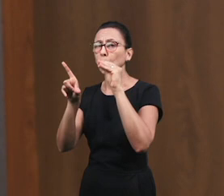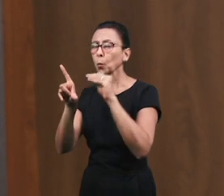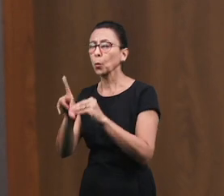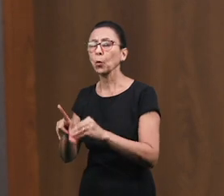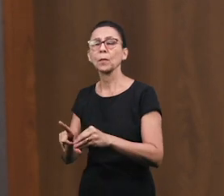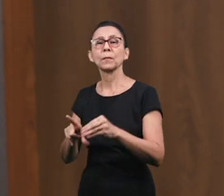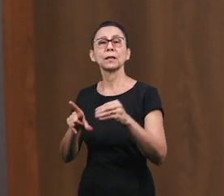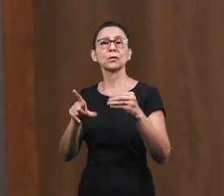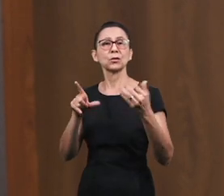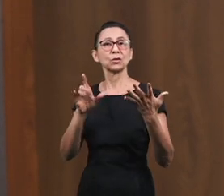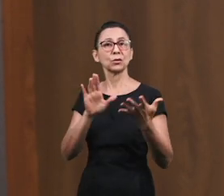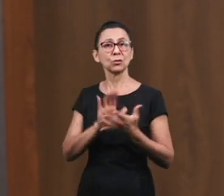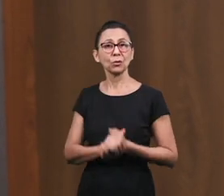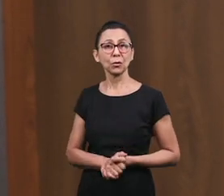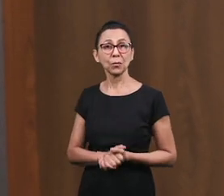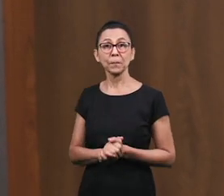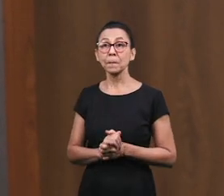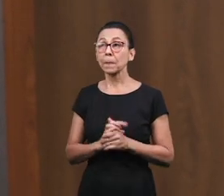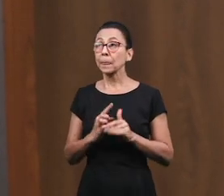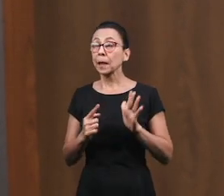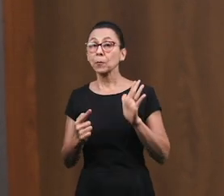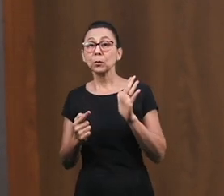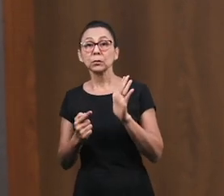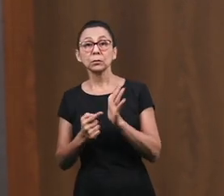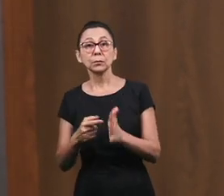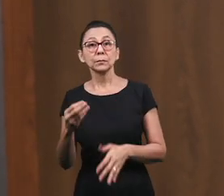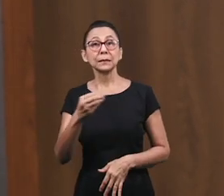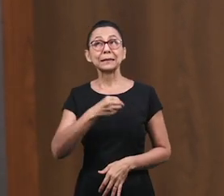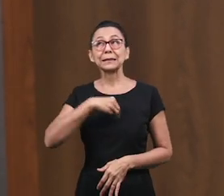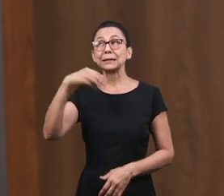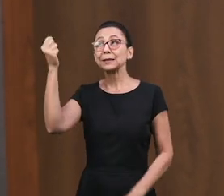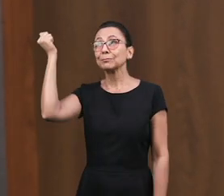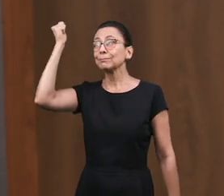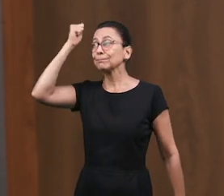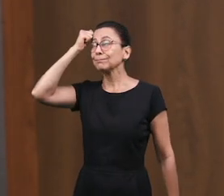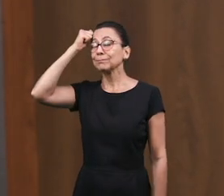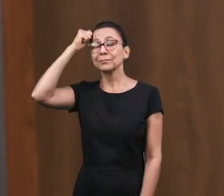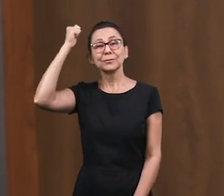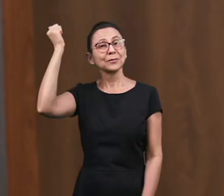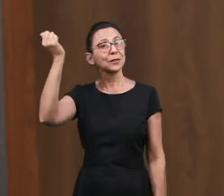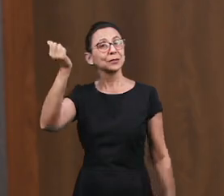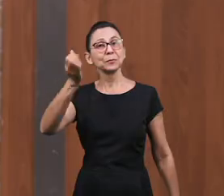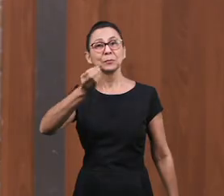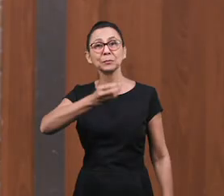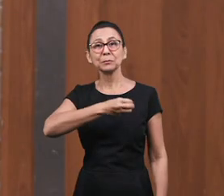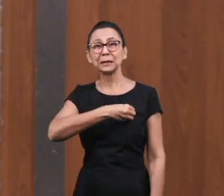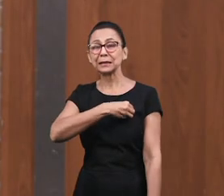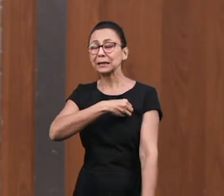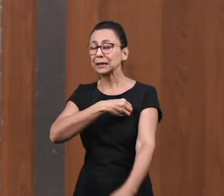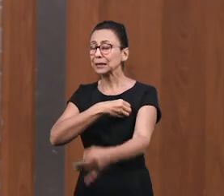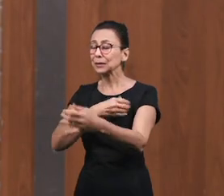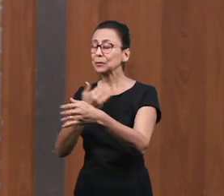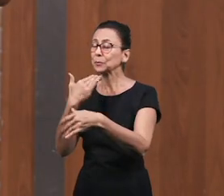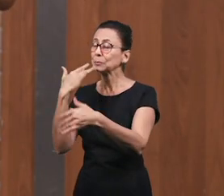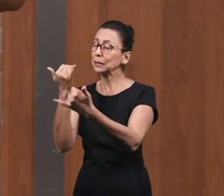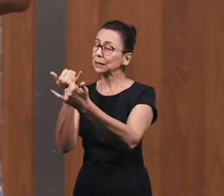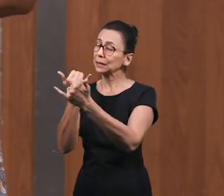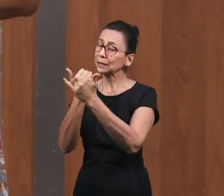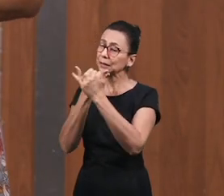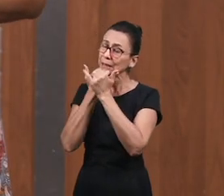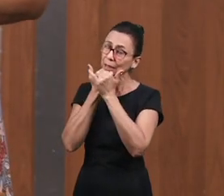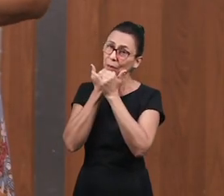Todo el arrepentimiento De sus pecados Demostró Todo su amor Por Jesús Ella no tuvo Vergüenza